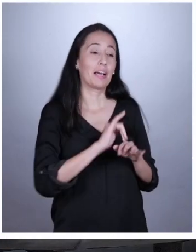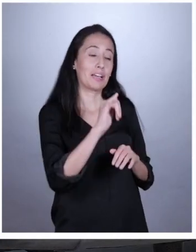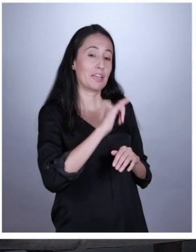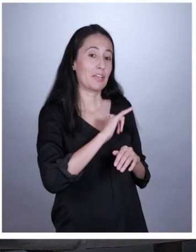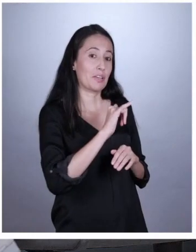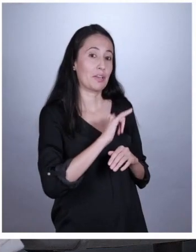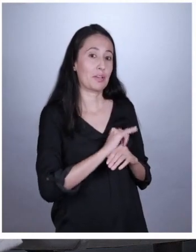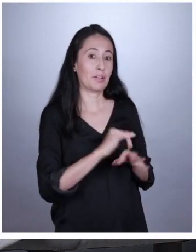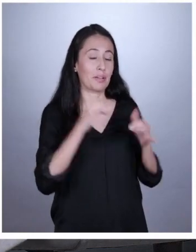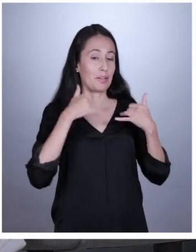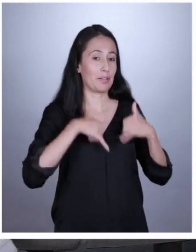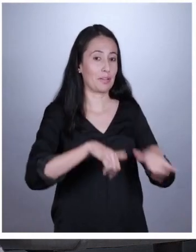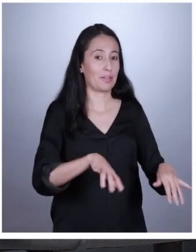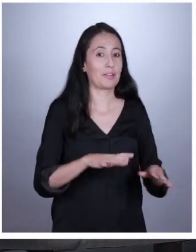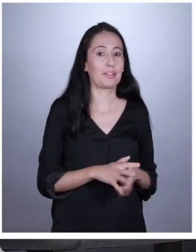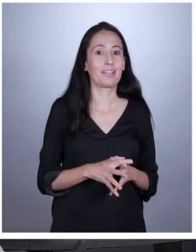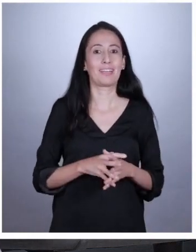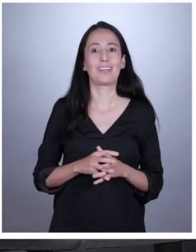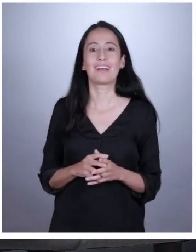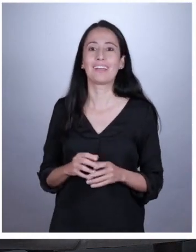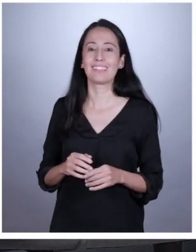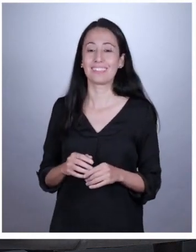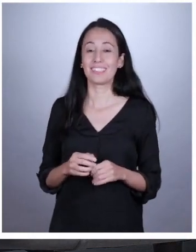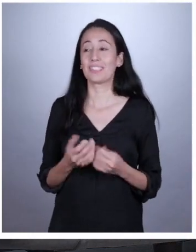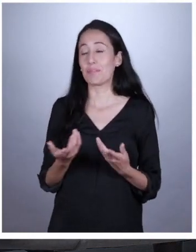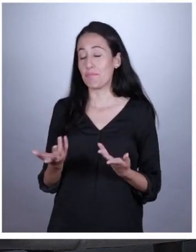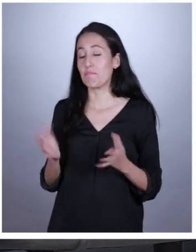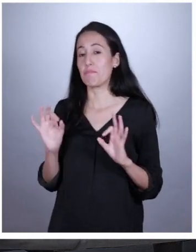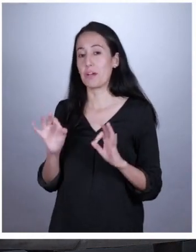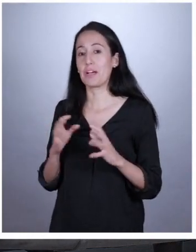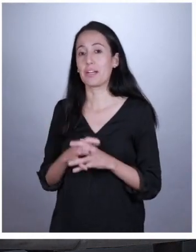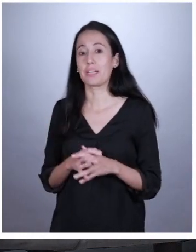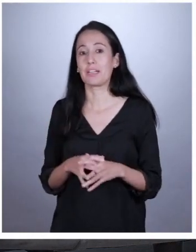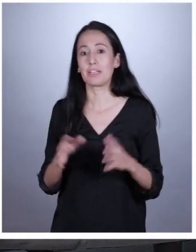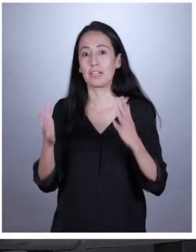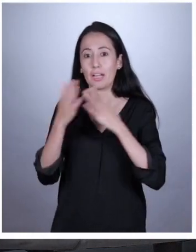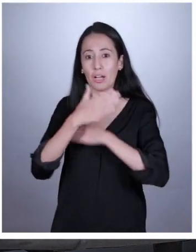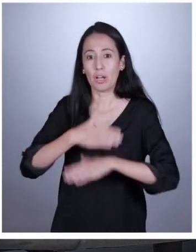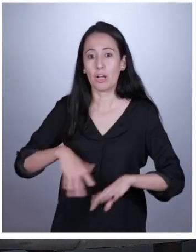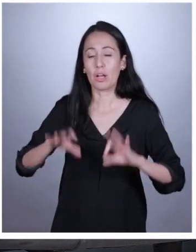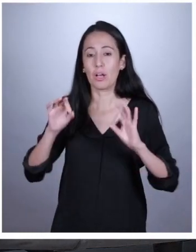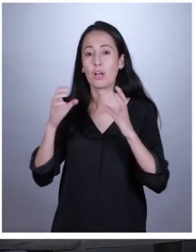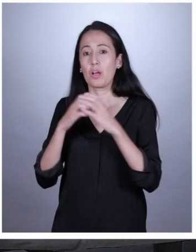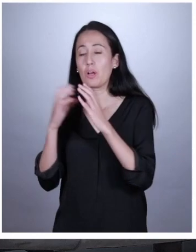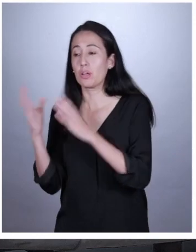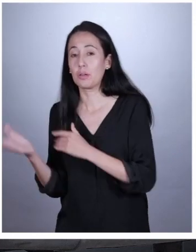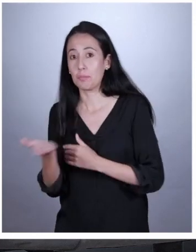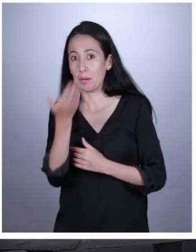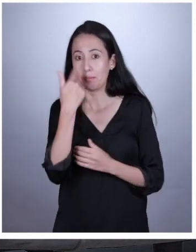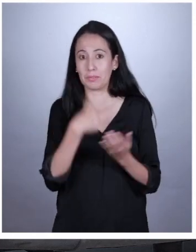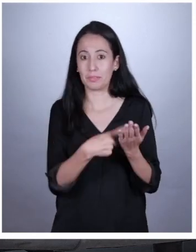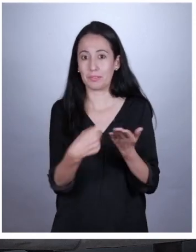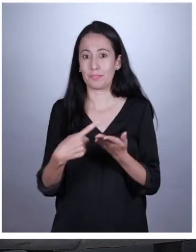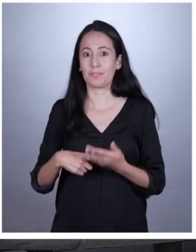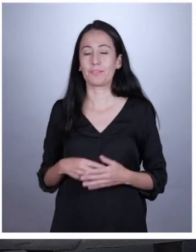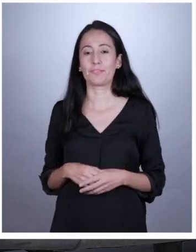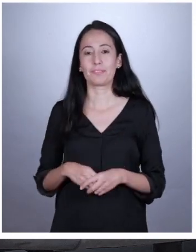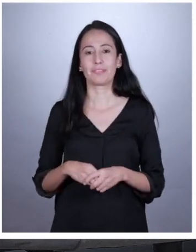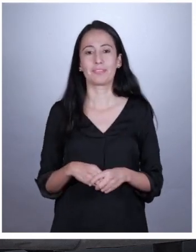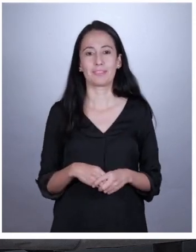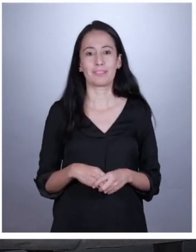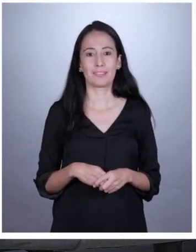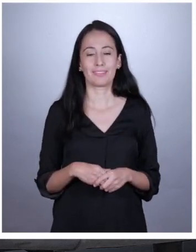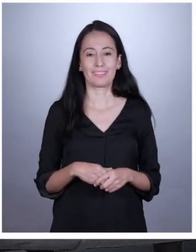Igual, por si acaso, mantengo todo lo que digo. Bueno, pues ya que llegamos a esta parte, vamos a debatir.